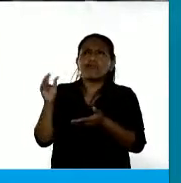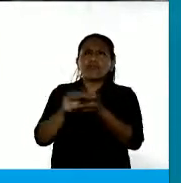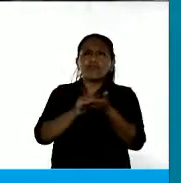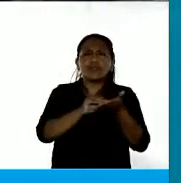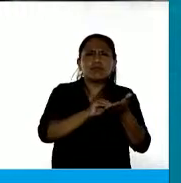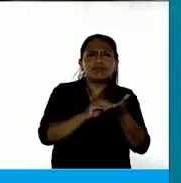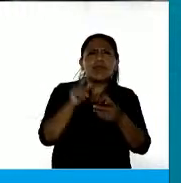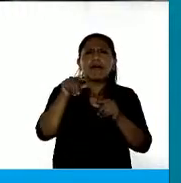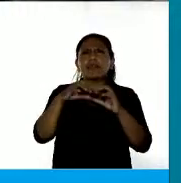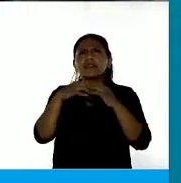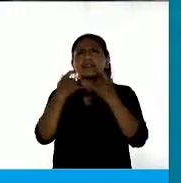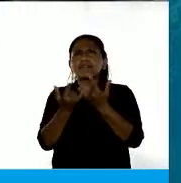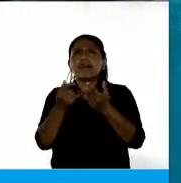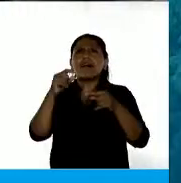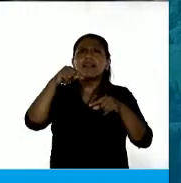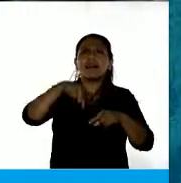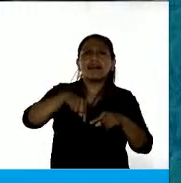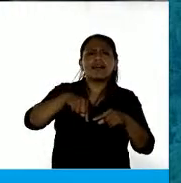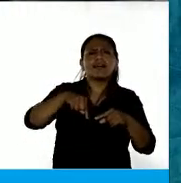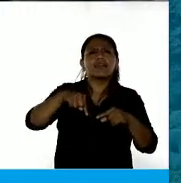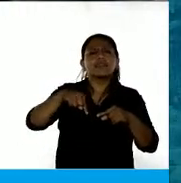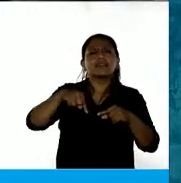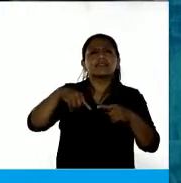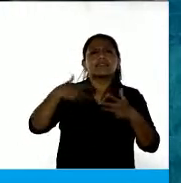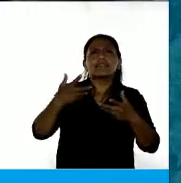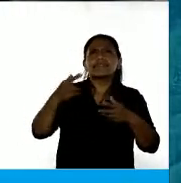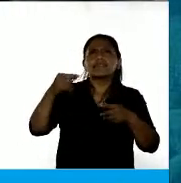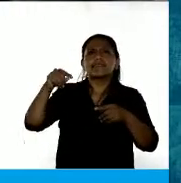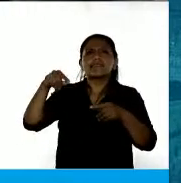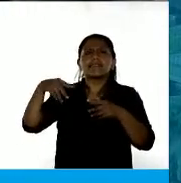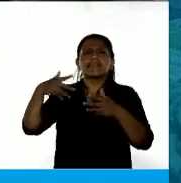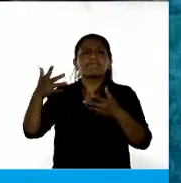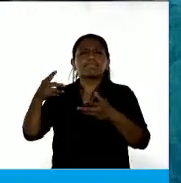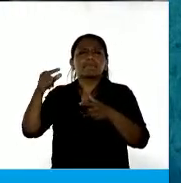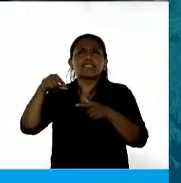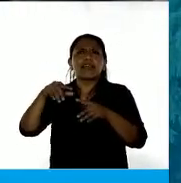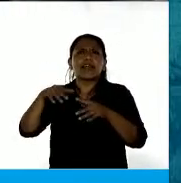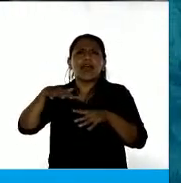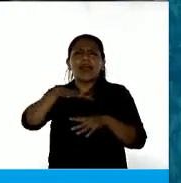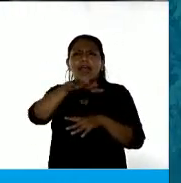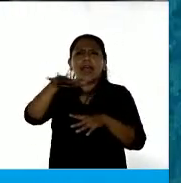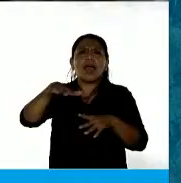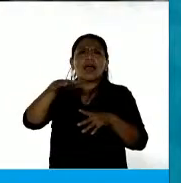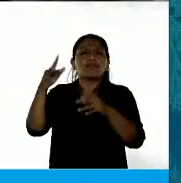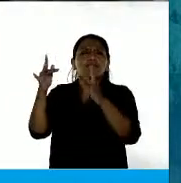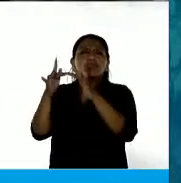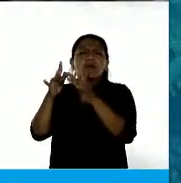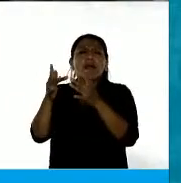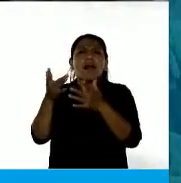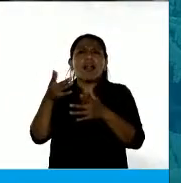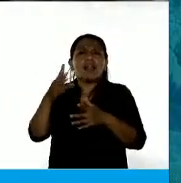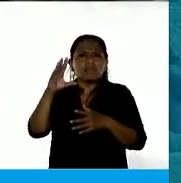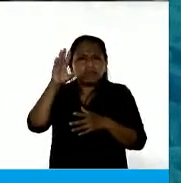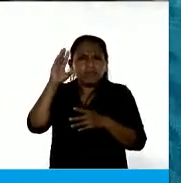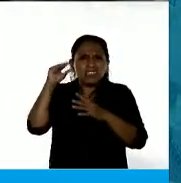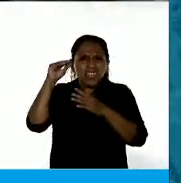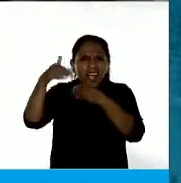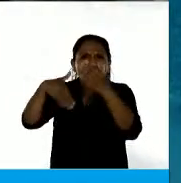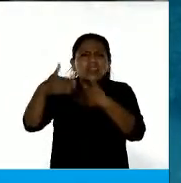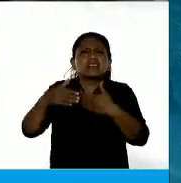esa sala y en este ámbito virtual hicieron la capacitación en